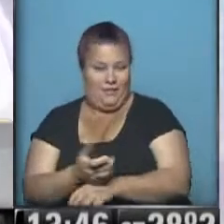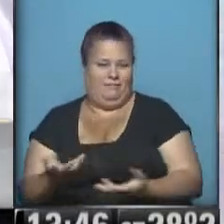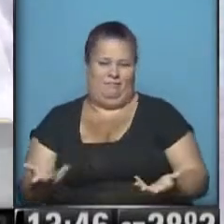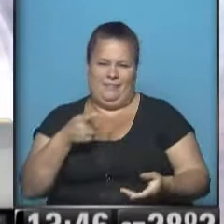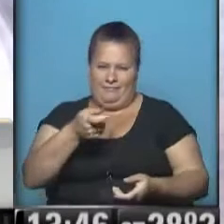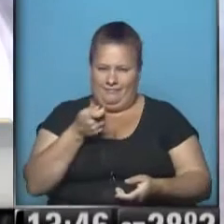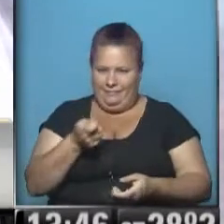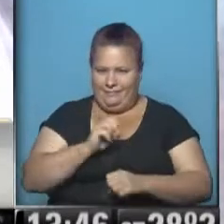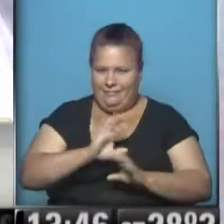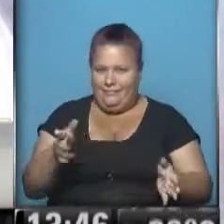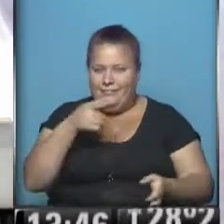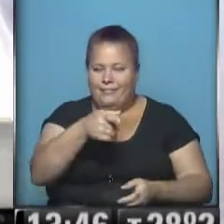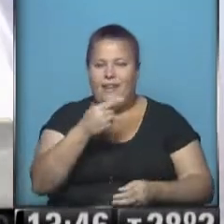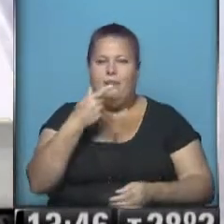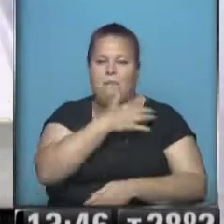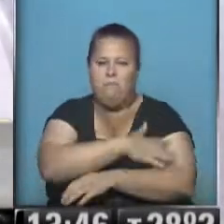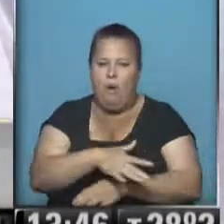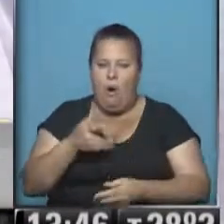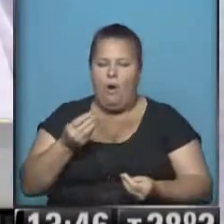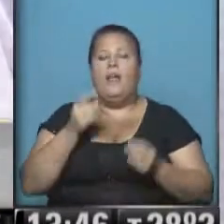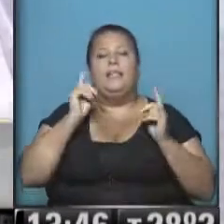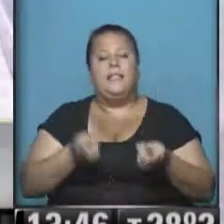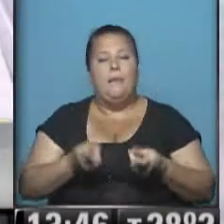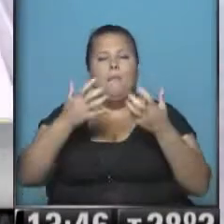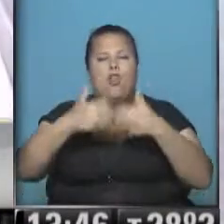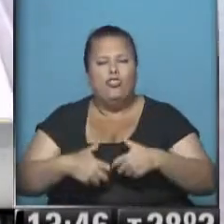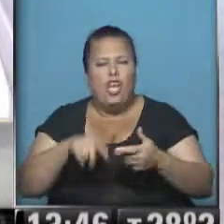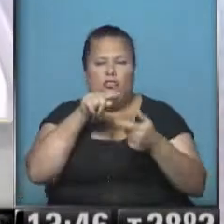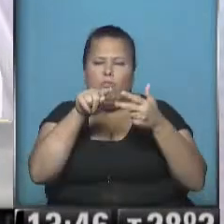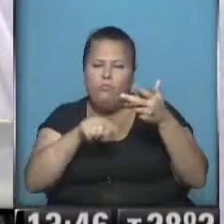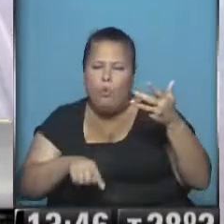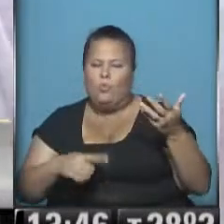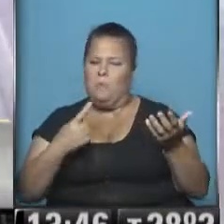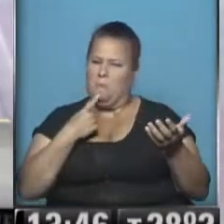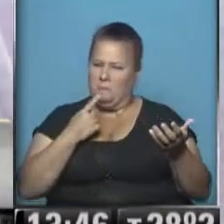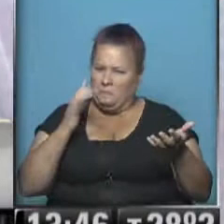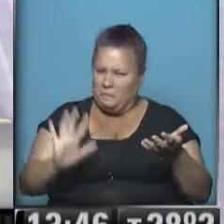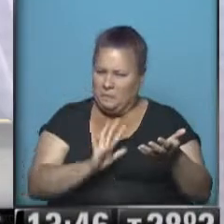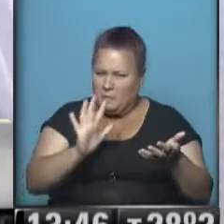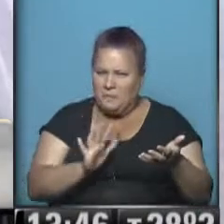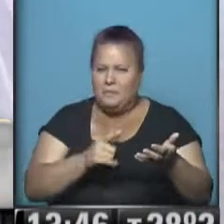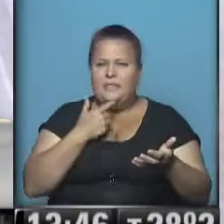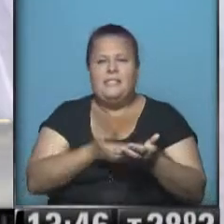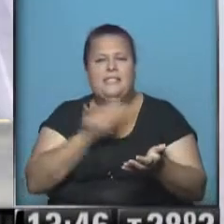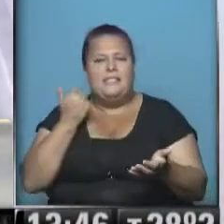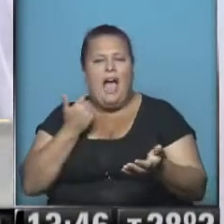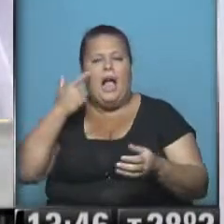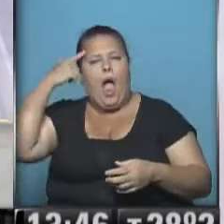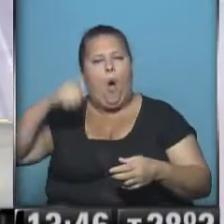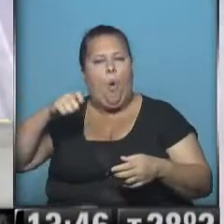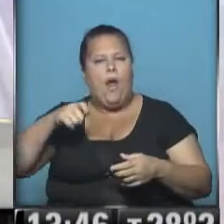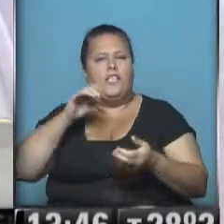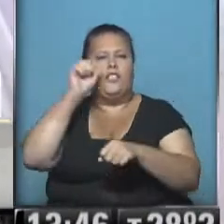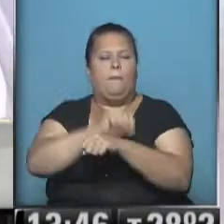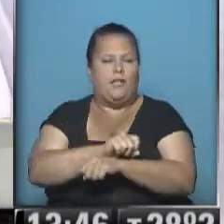de la criminalización directa de la pobreza. Por otro lado, el proyecto tiene cosas inquietantes. Saca el control judicial sobre los